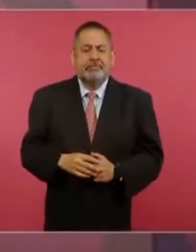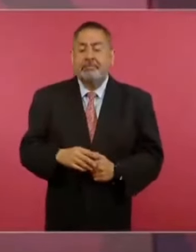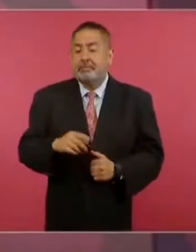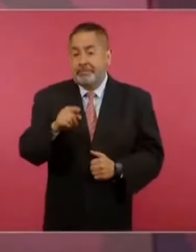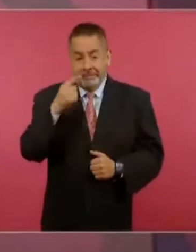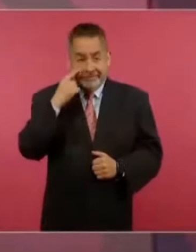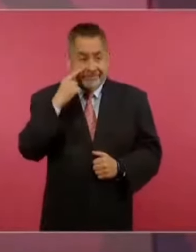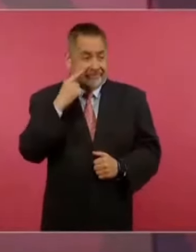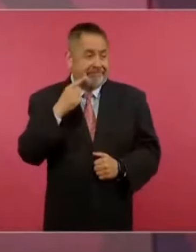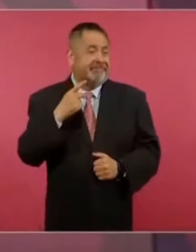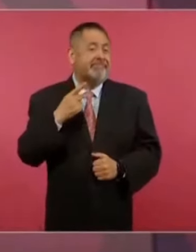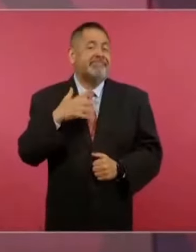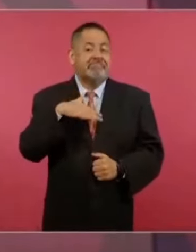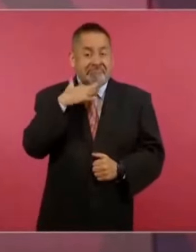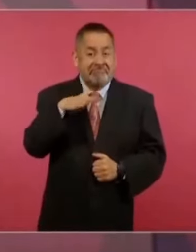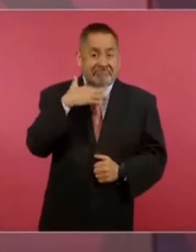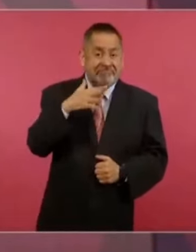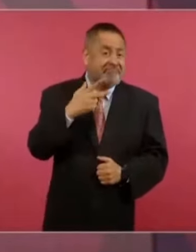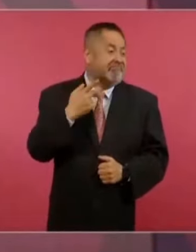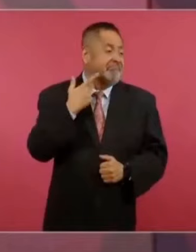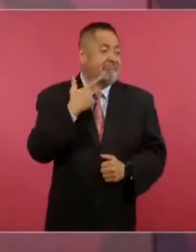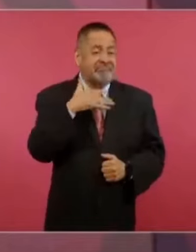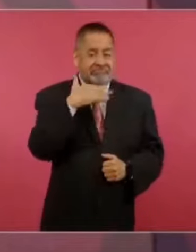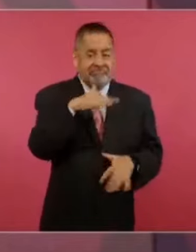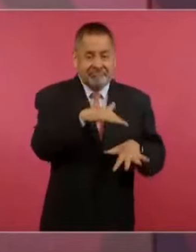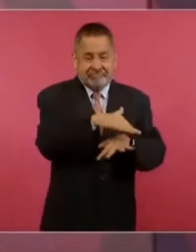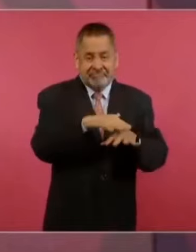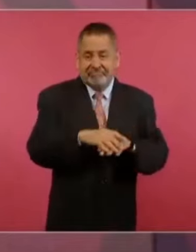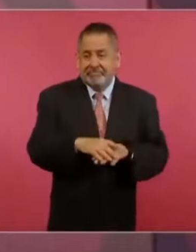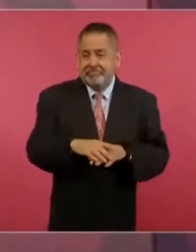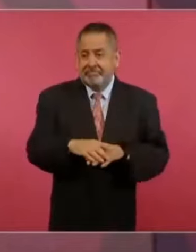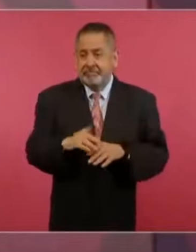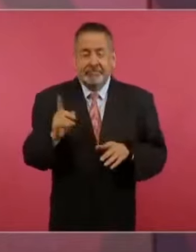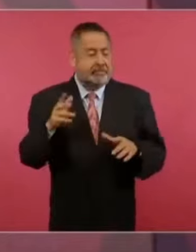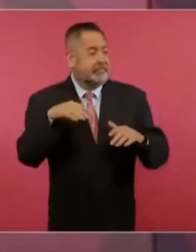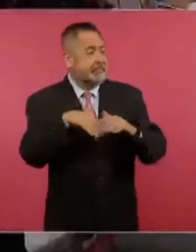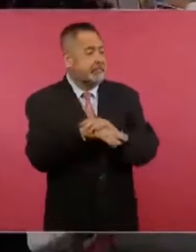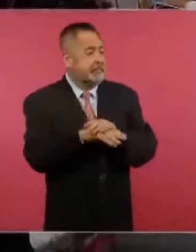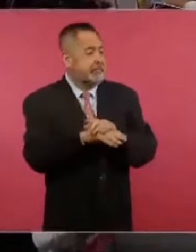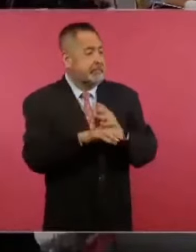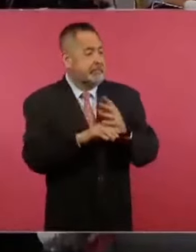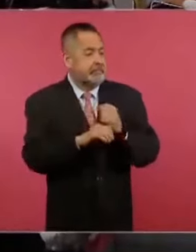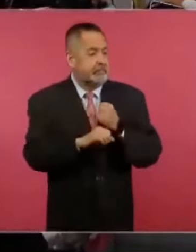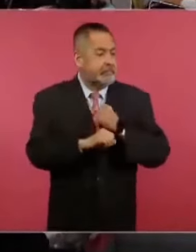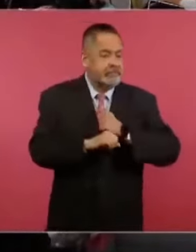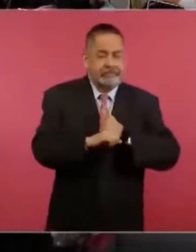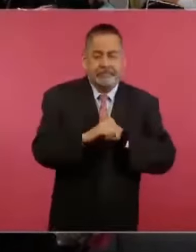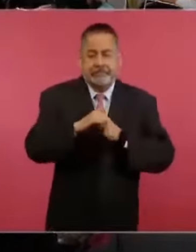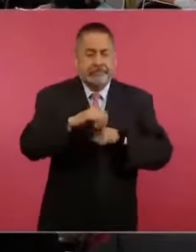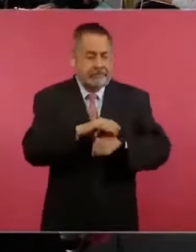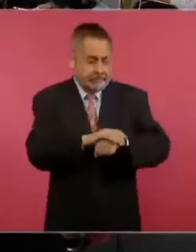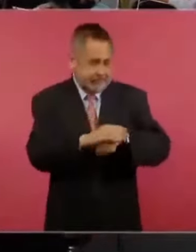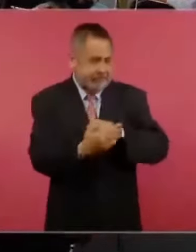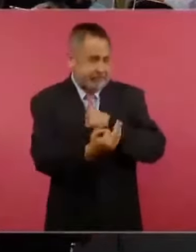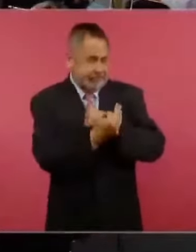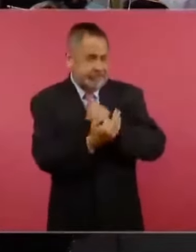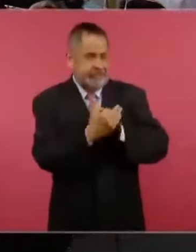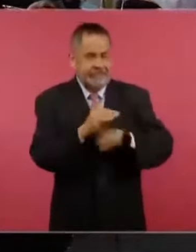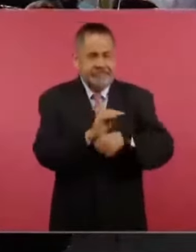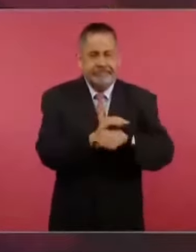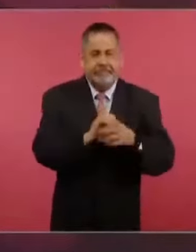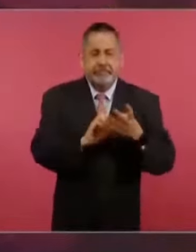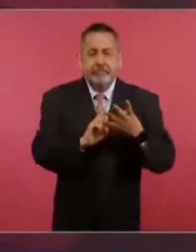haciendo relaciones de complicidad.